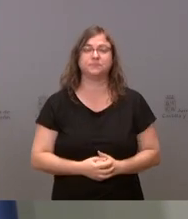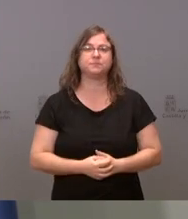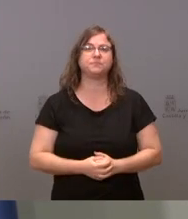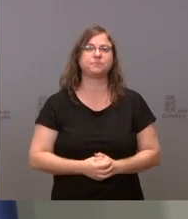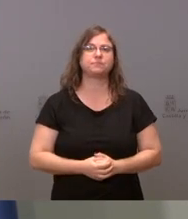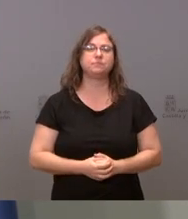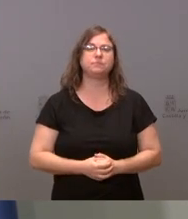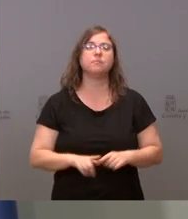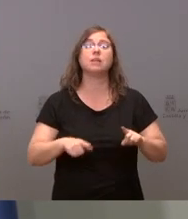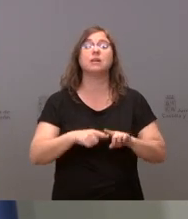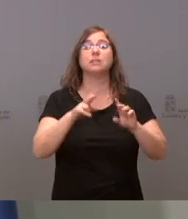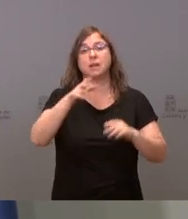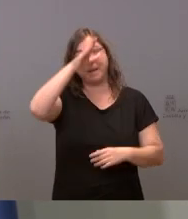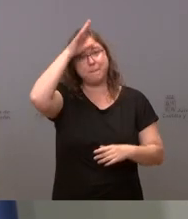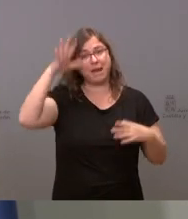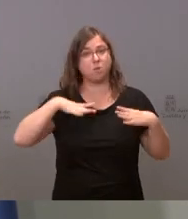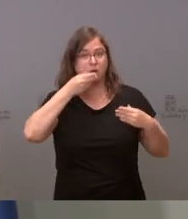Y sobre las sustituciones de verano,